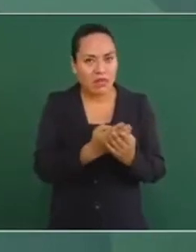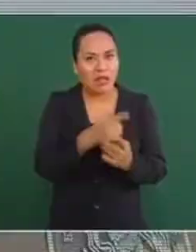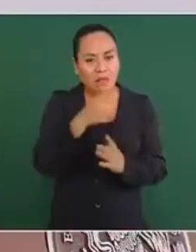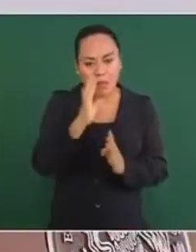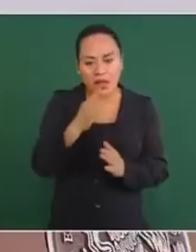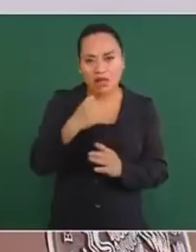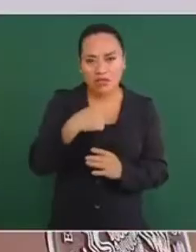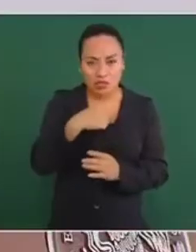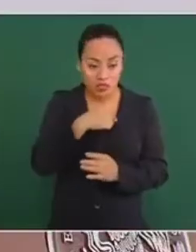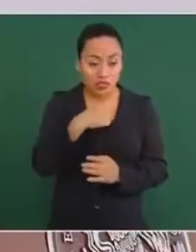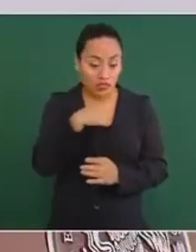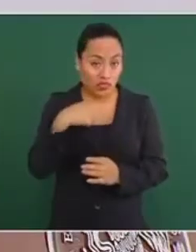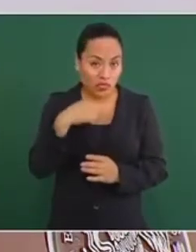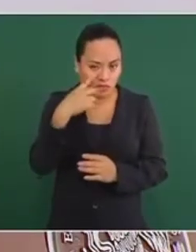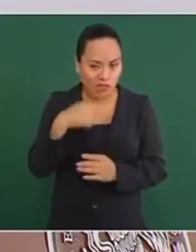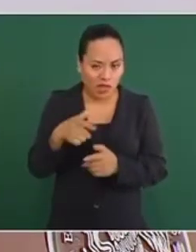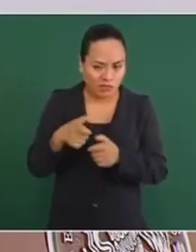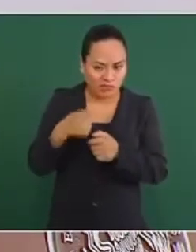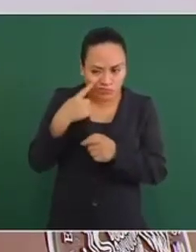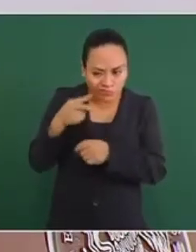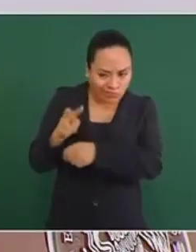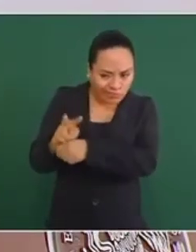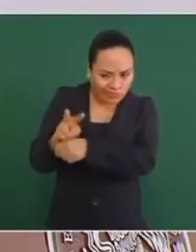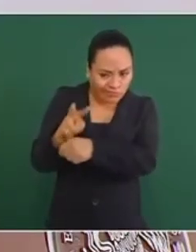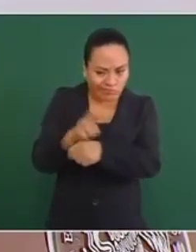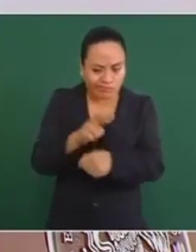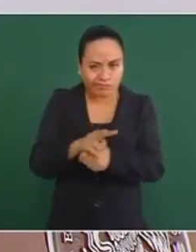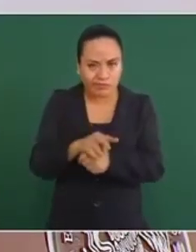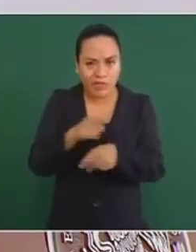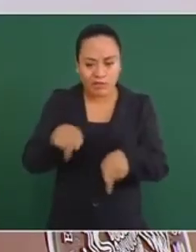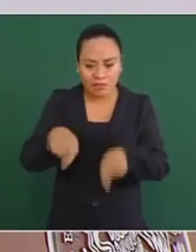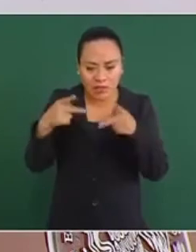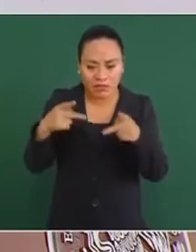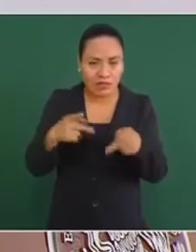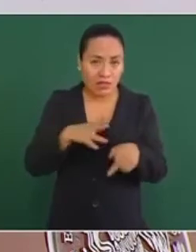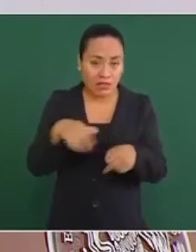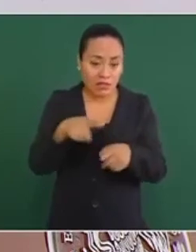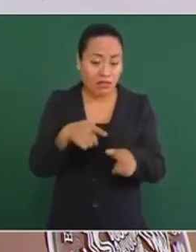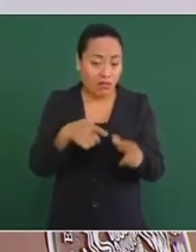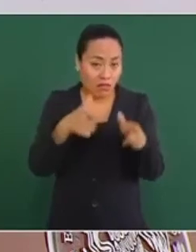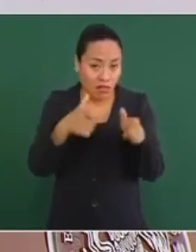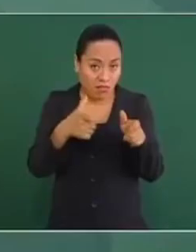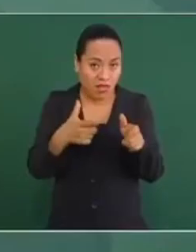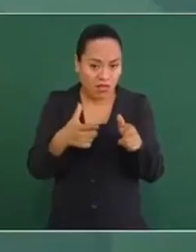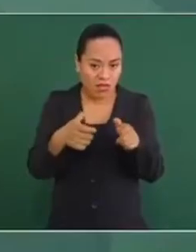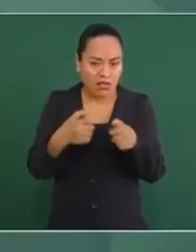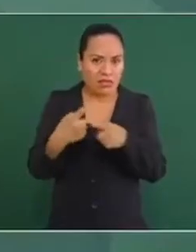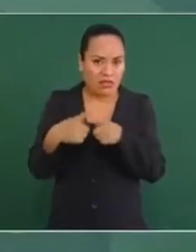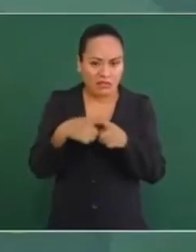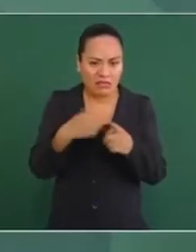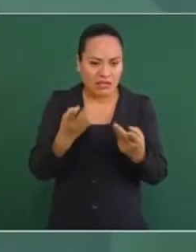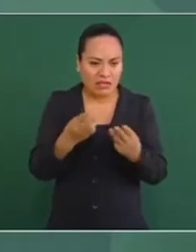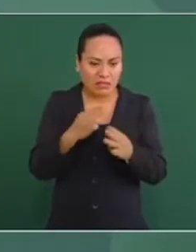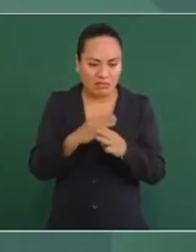en la venta de armas y de equipos